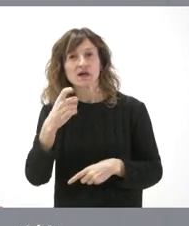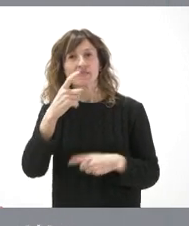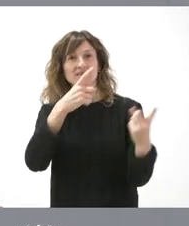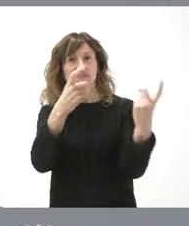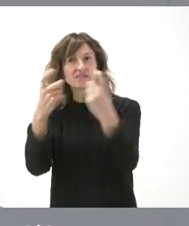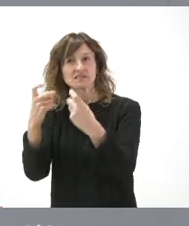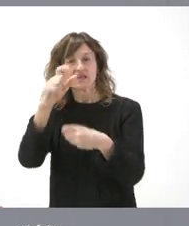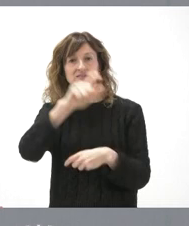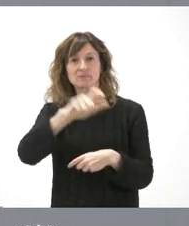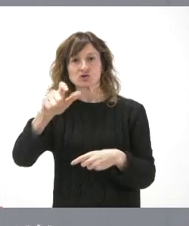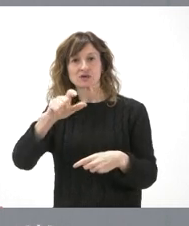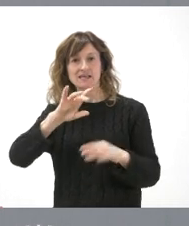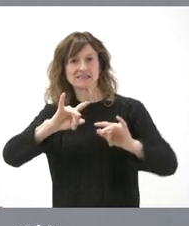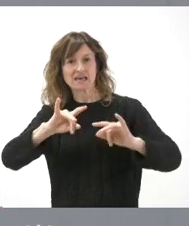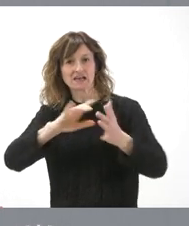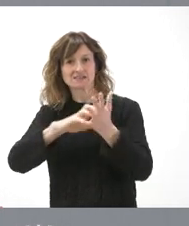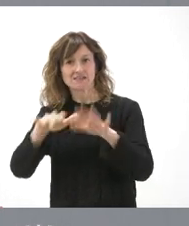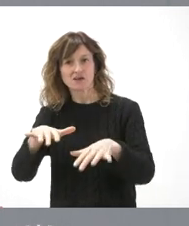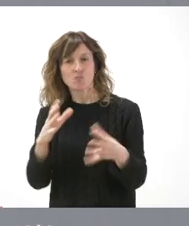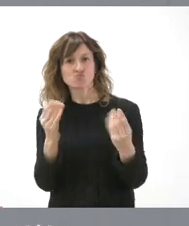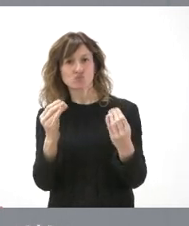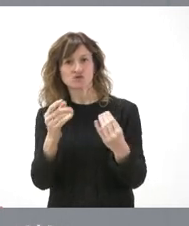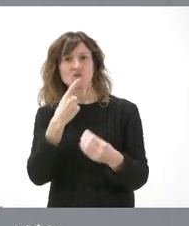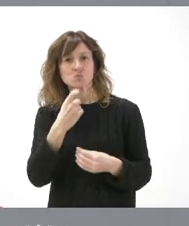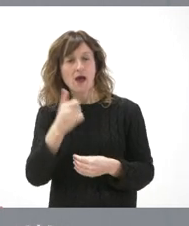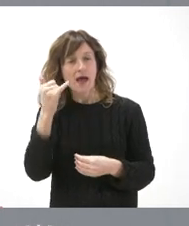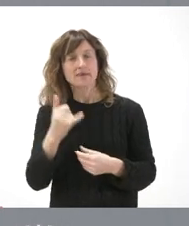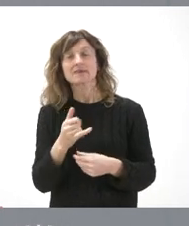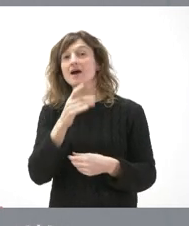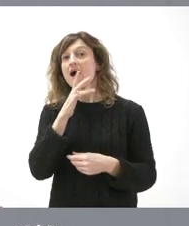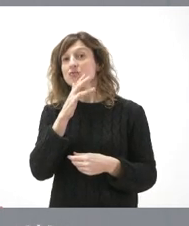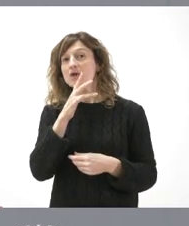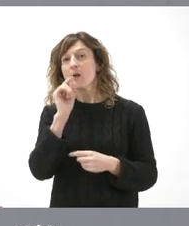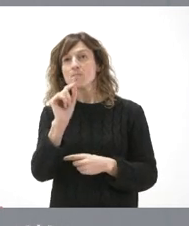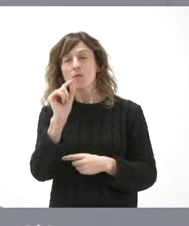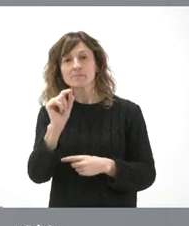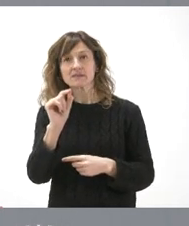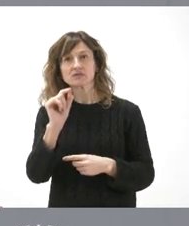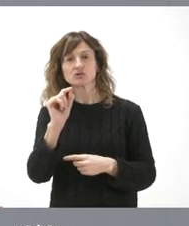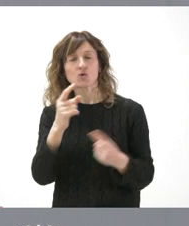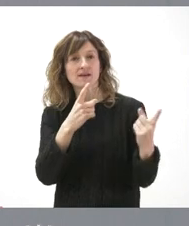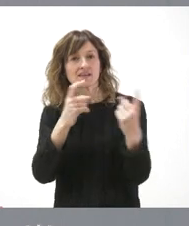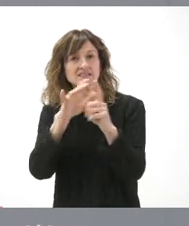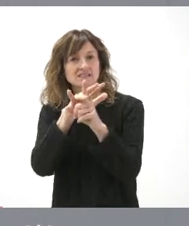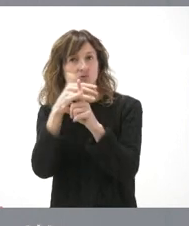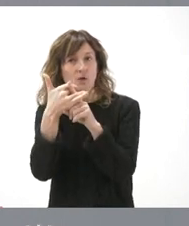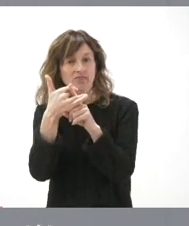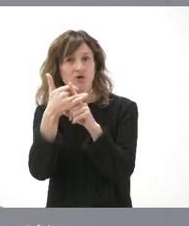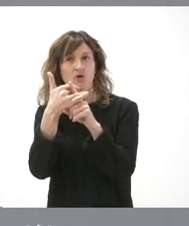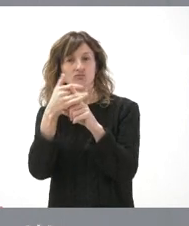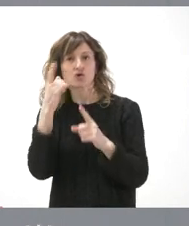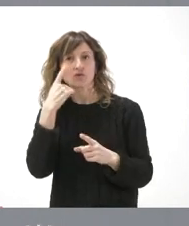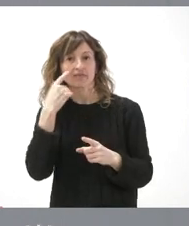gente de esta tierra, que son muchas y que, en este momento actual, pues se ven acrecentadas por algunas circunstancias de todos